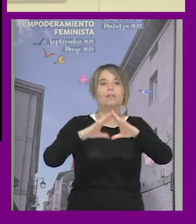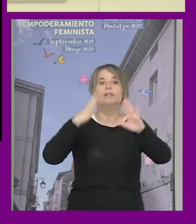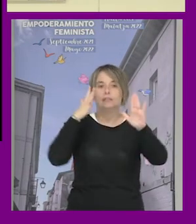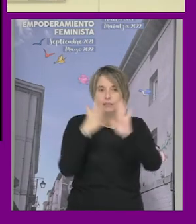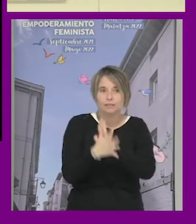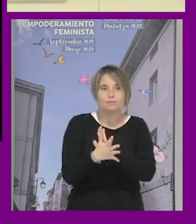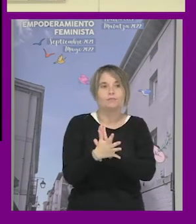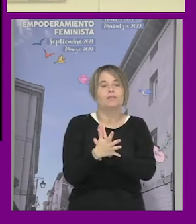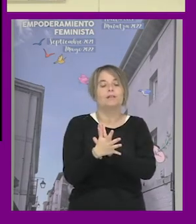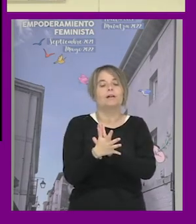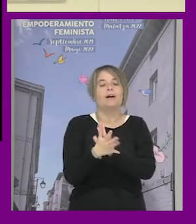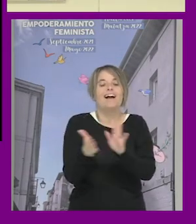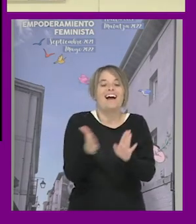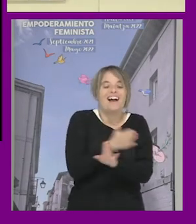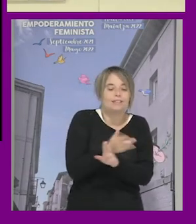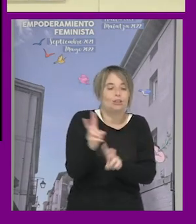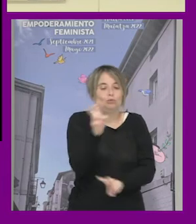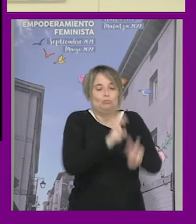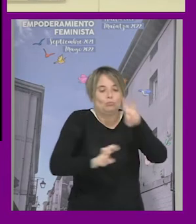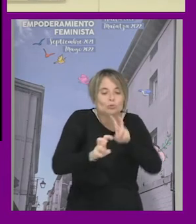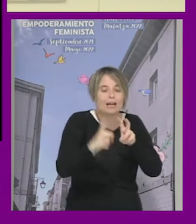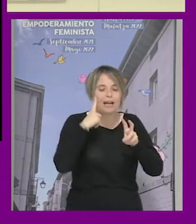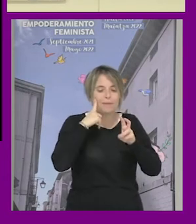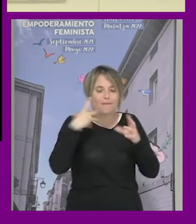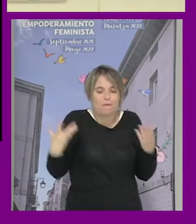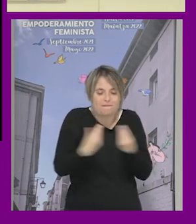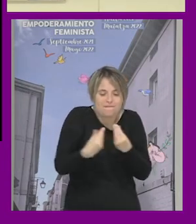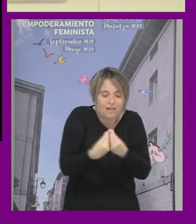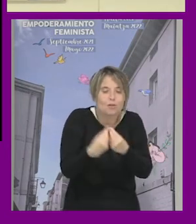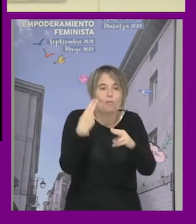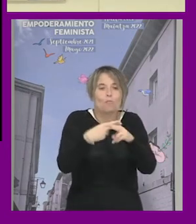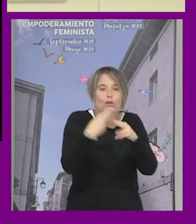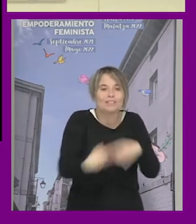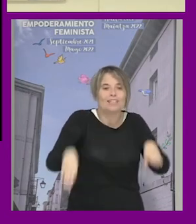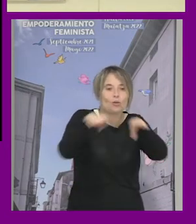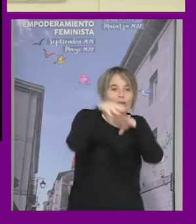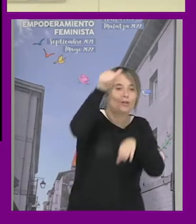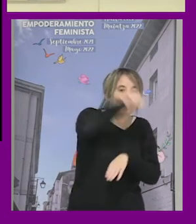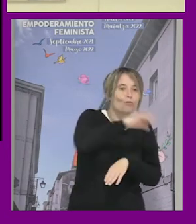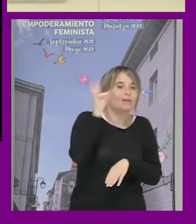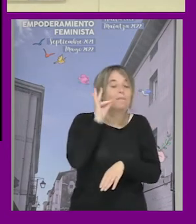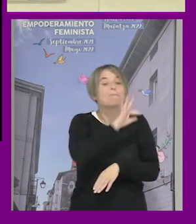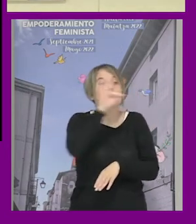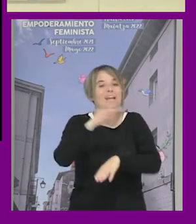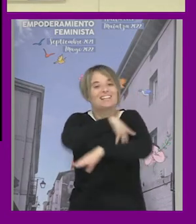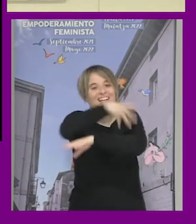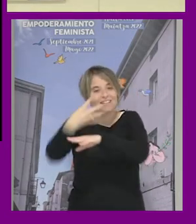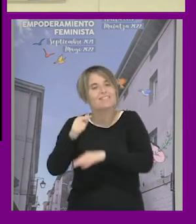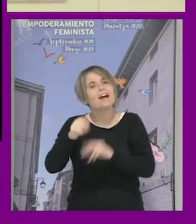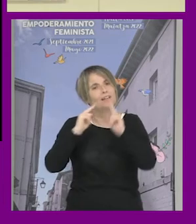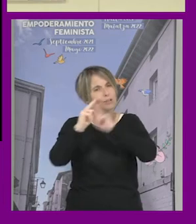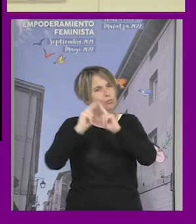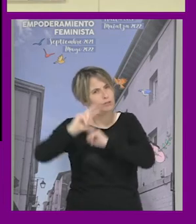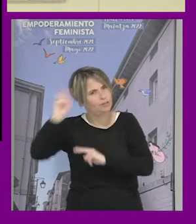que tengamos que negociar buscar encajar como articular a las políticas de igualdad mujer hombre y LGTBI y ahí hay muchas respuestas